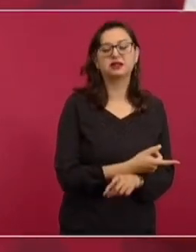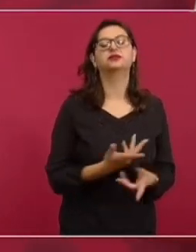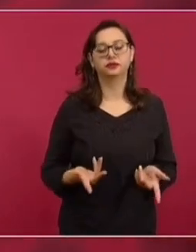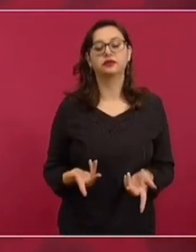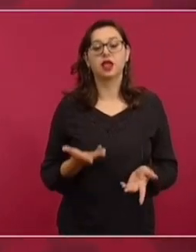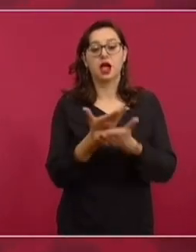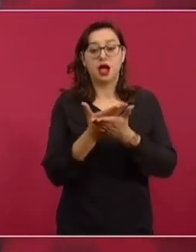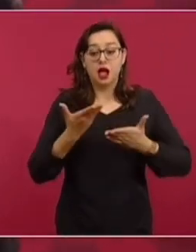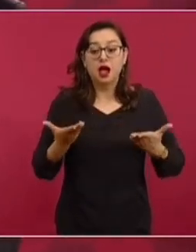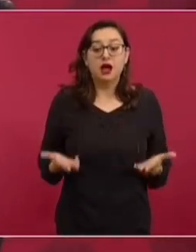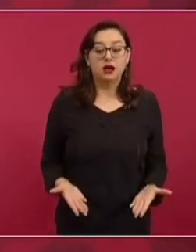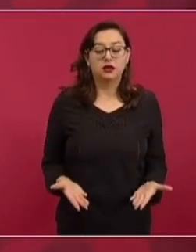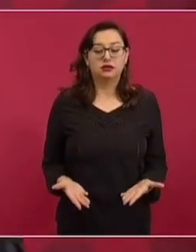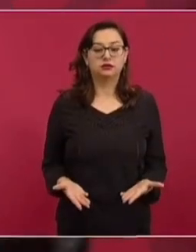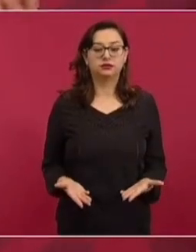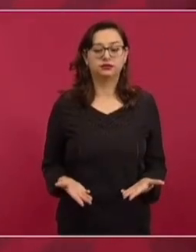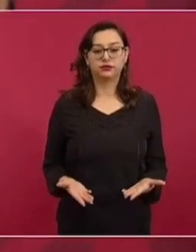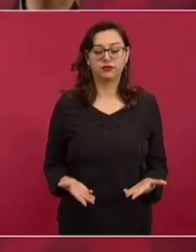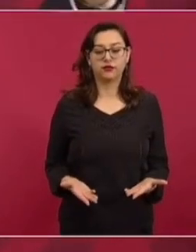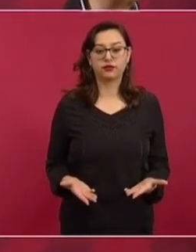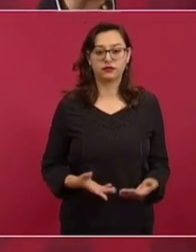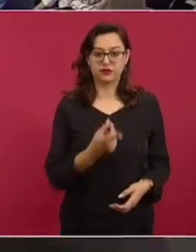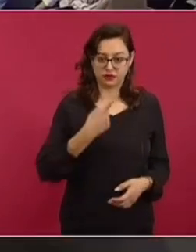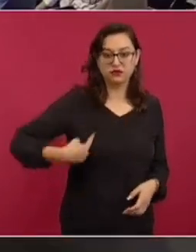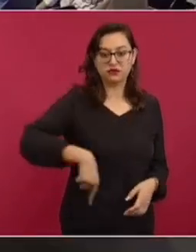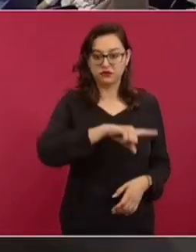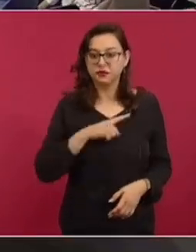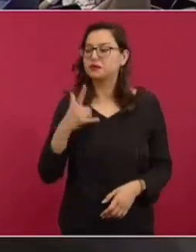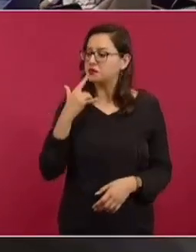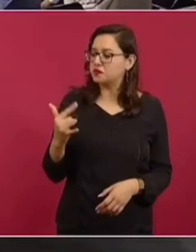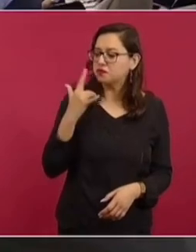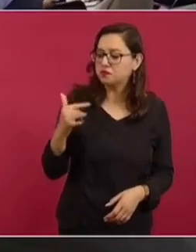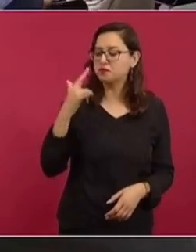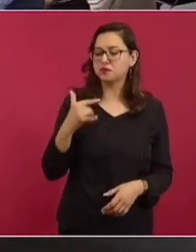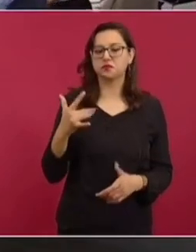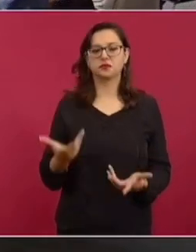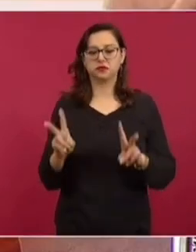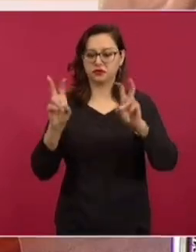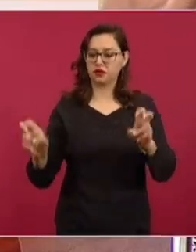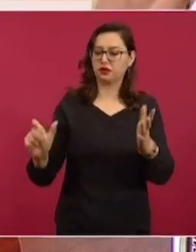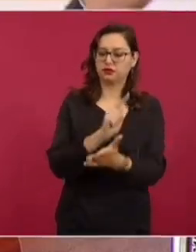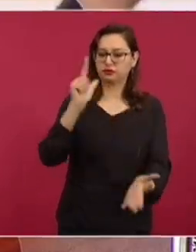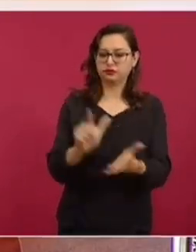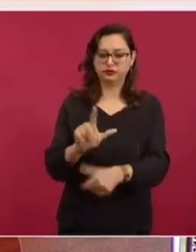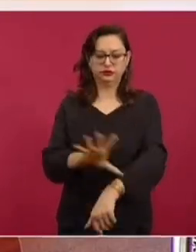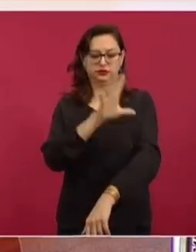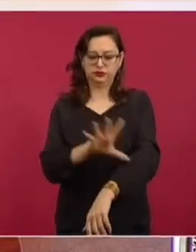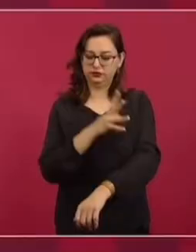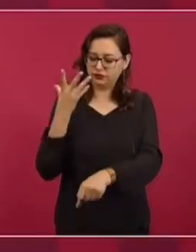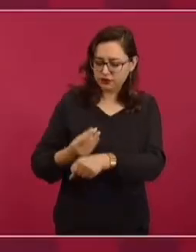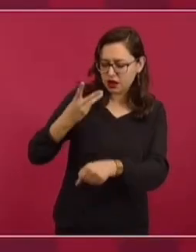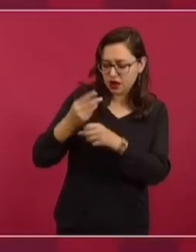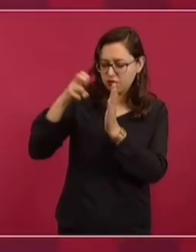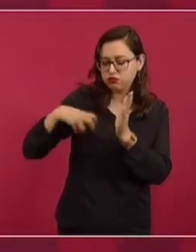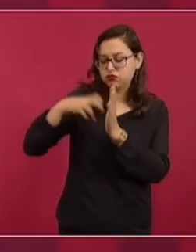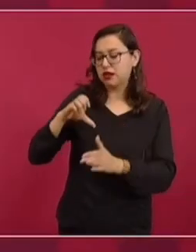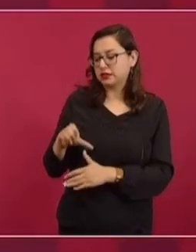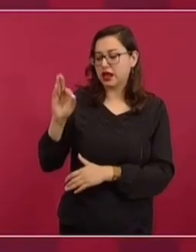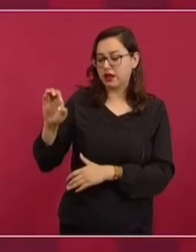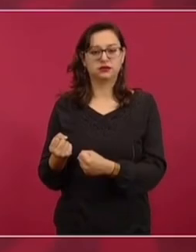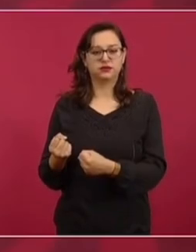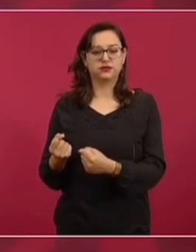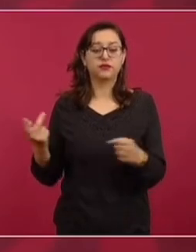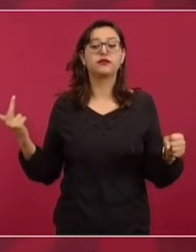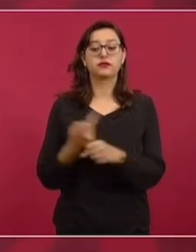que estamos promoviendo una reforma energética para que la Comisión Federal de Electricidad se